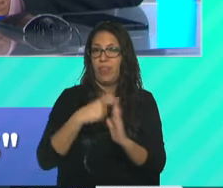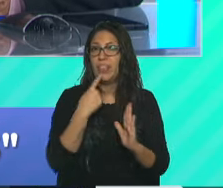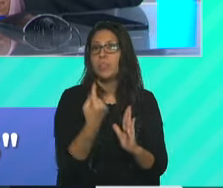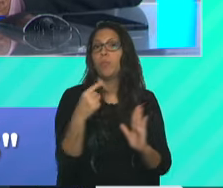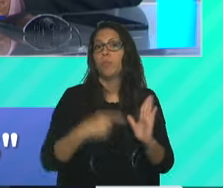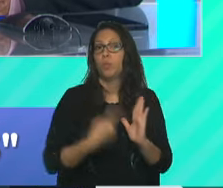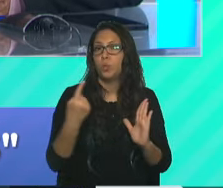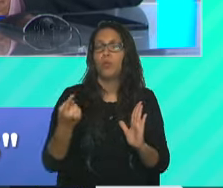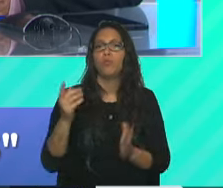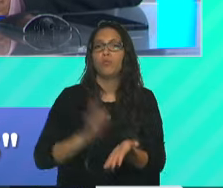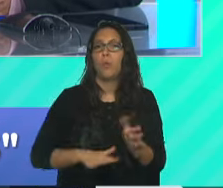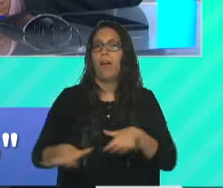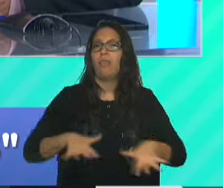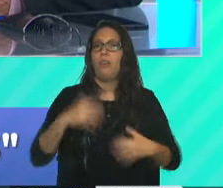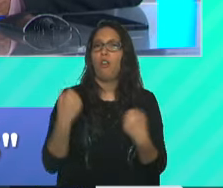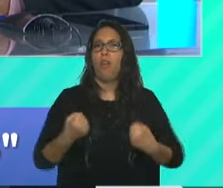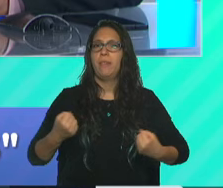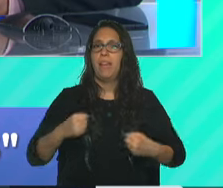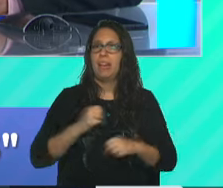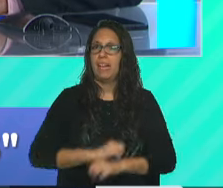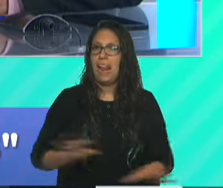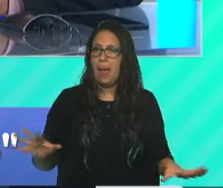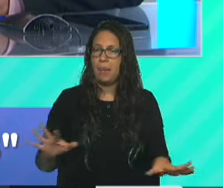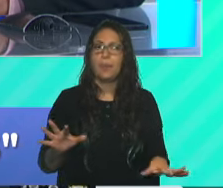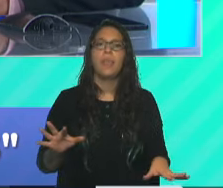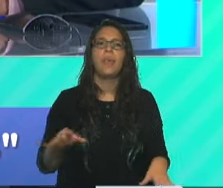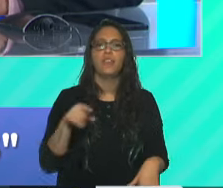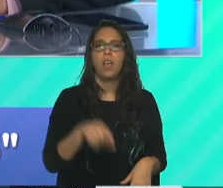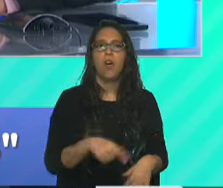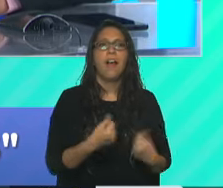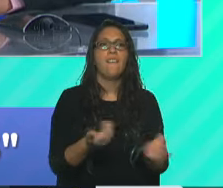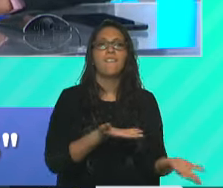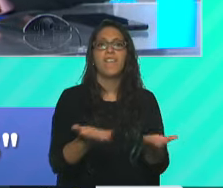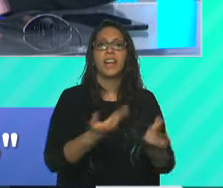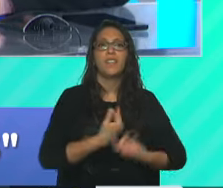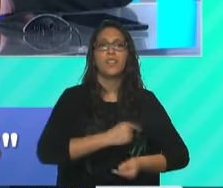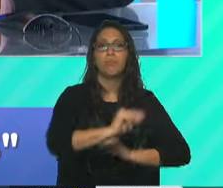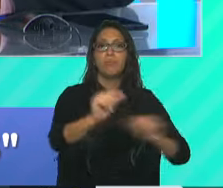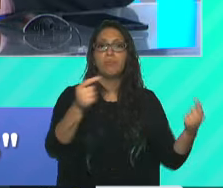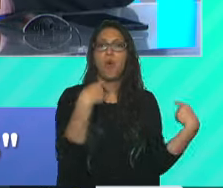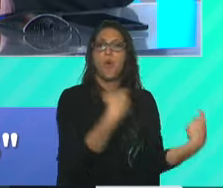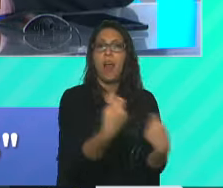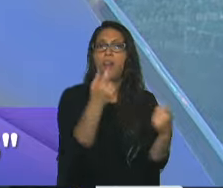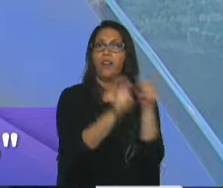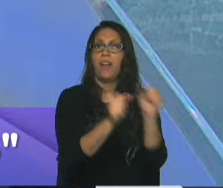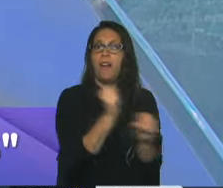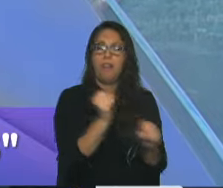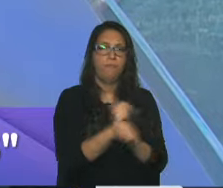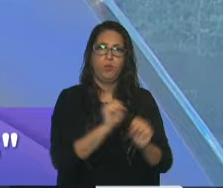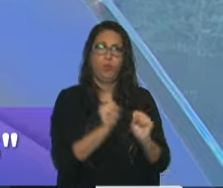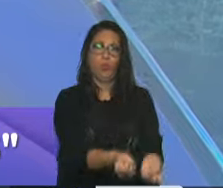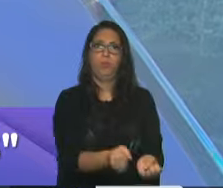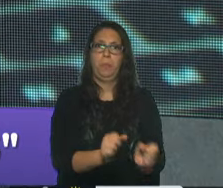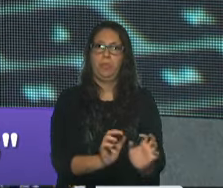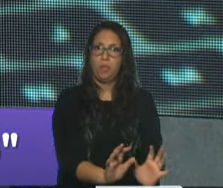se suspende esto que se considera un beneficio para trabajadores y jubilados. Uno también entiende que en todo este tiempo